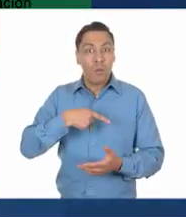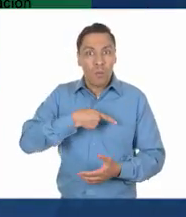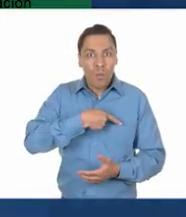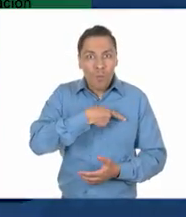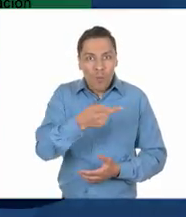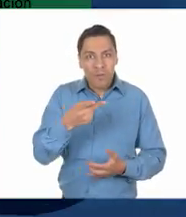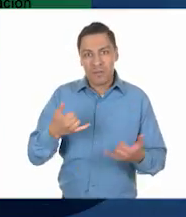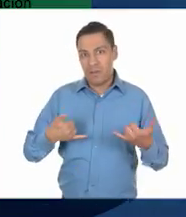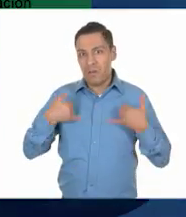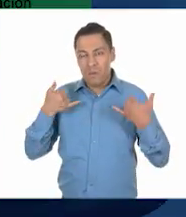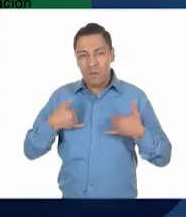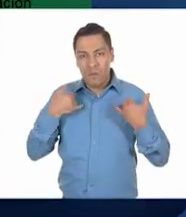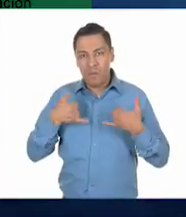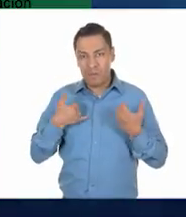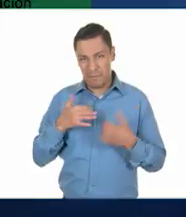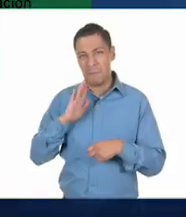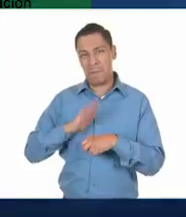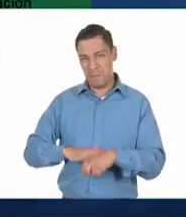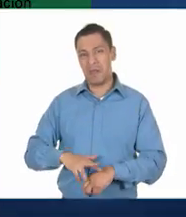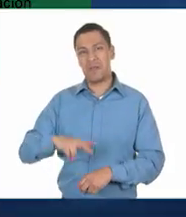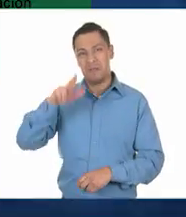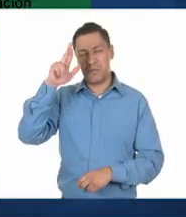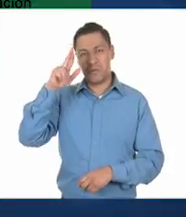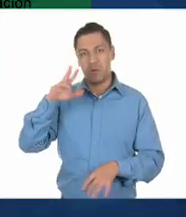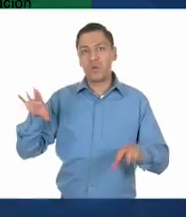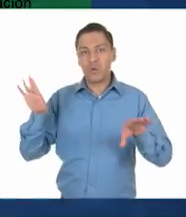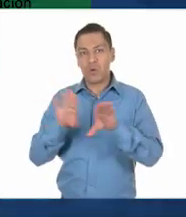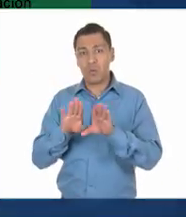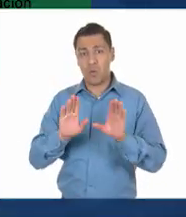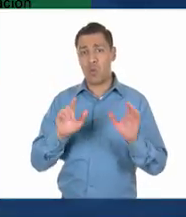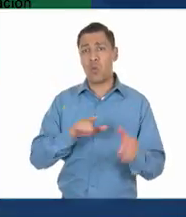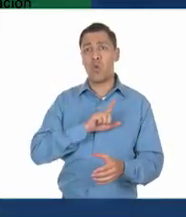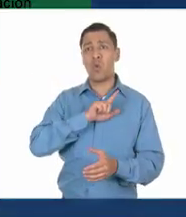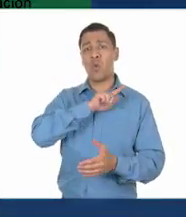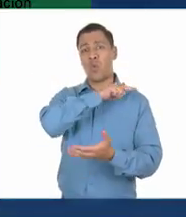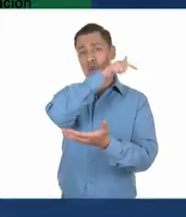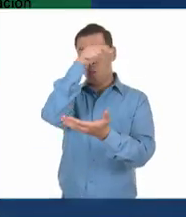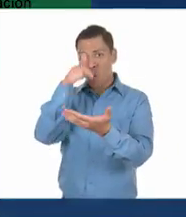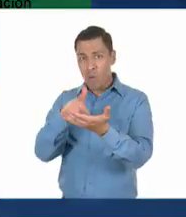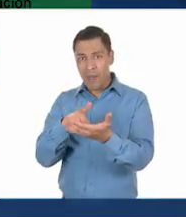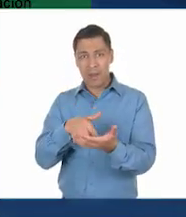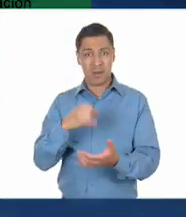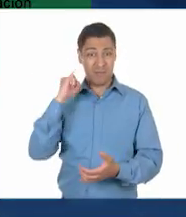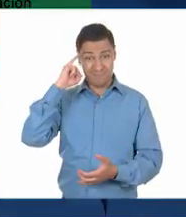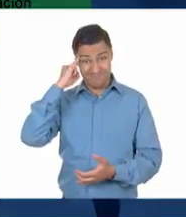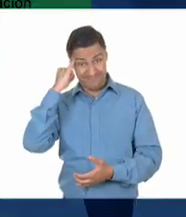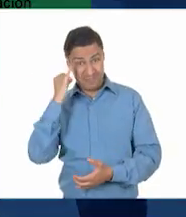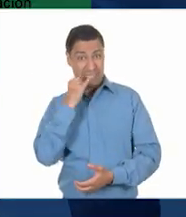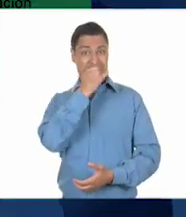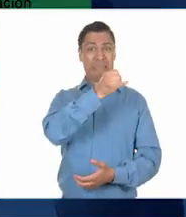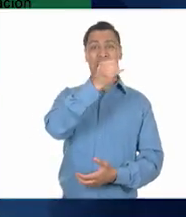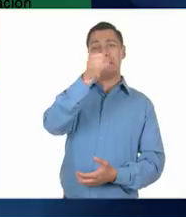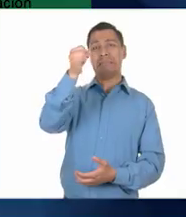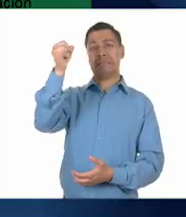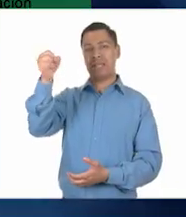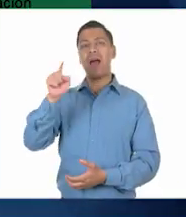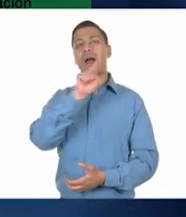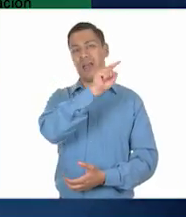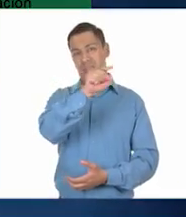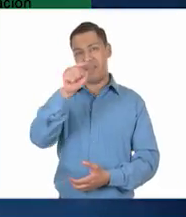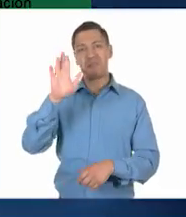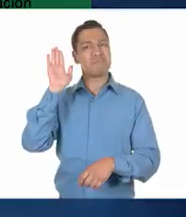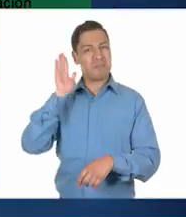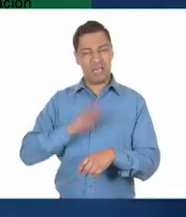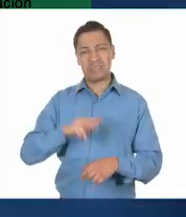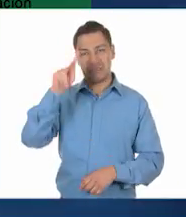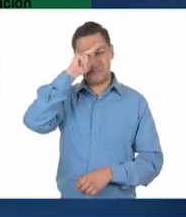de la población. El problema es más difícil cuando viven en localidades rurales o pertenecen a hogares indígenas, en los que